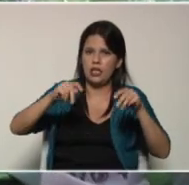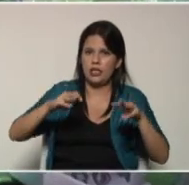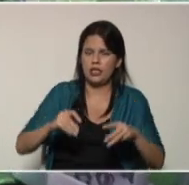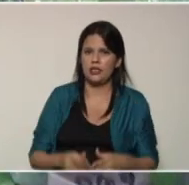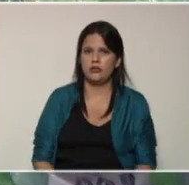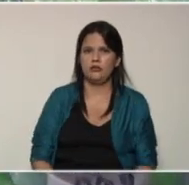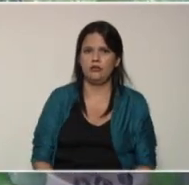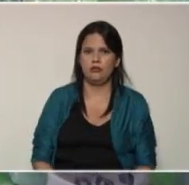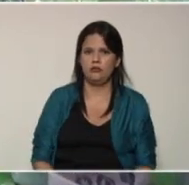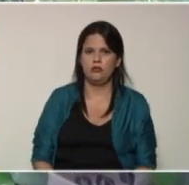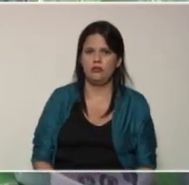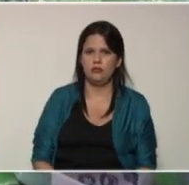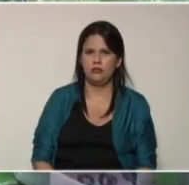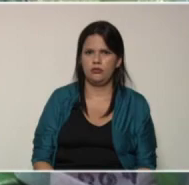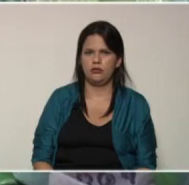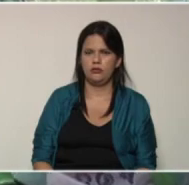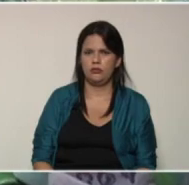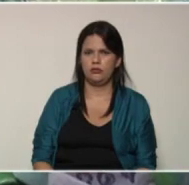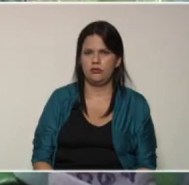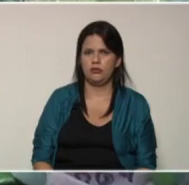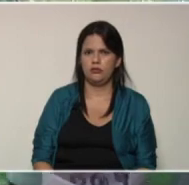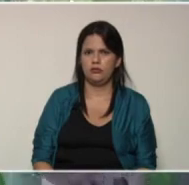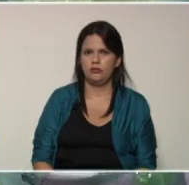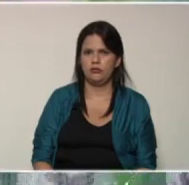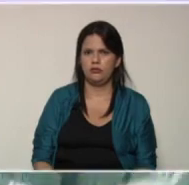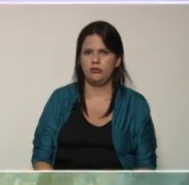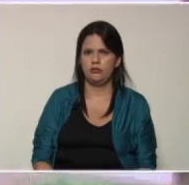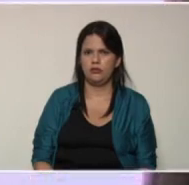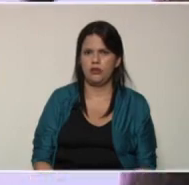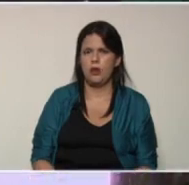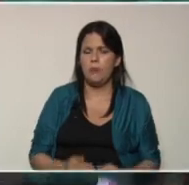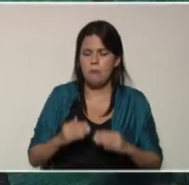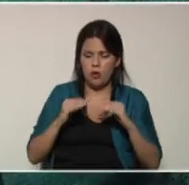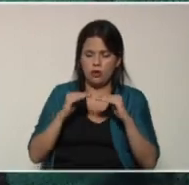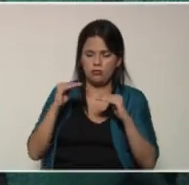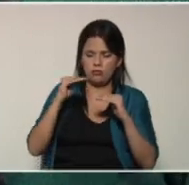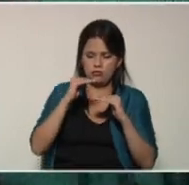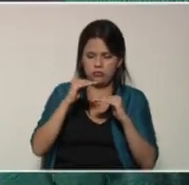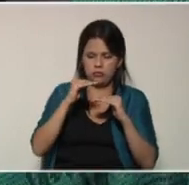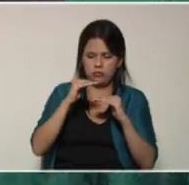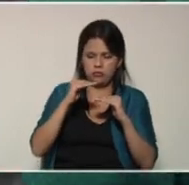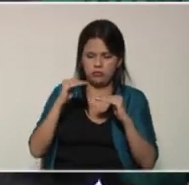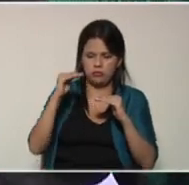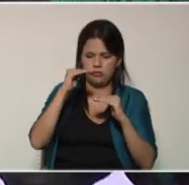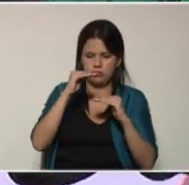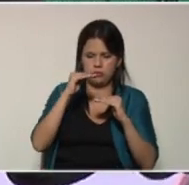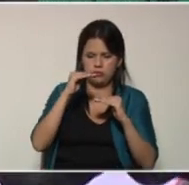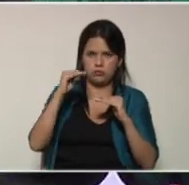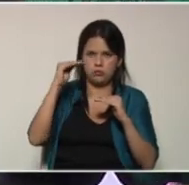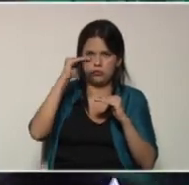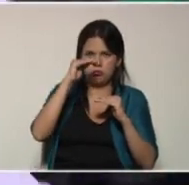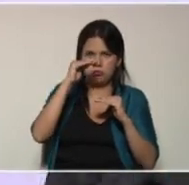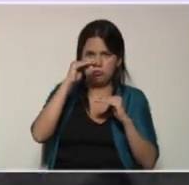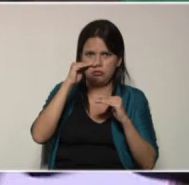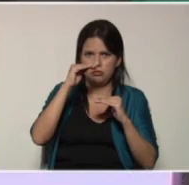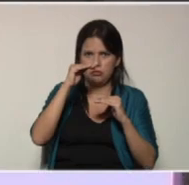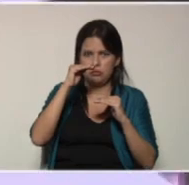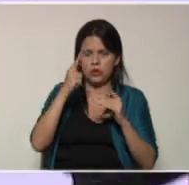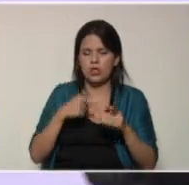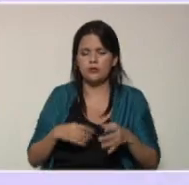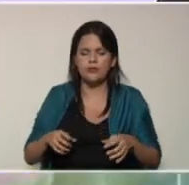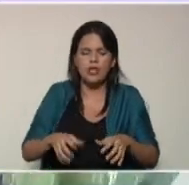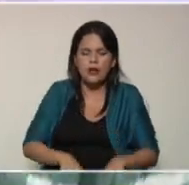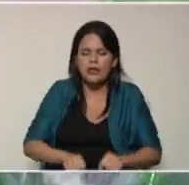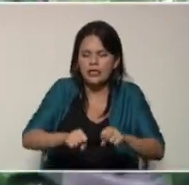calcio a nuestra tierra entonces por capas vamos a ir armando agregamos tierra de jardín agregamos los